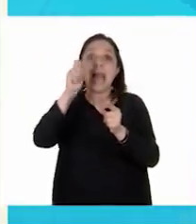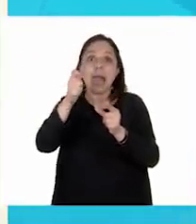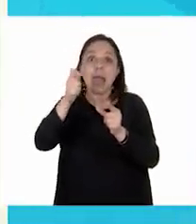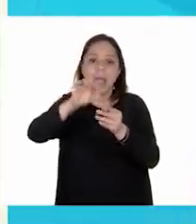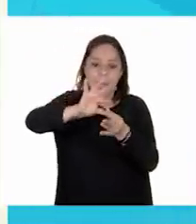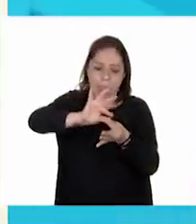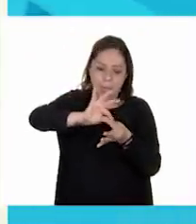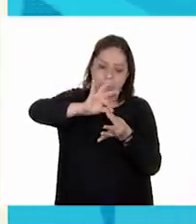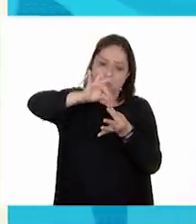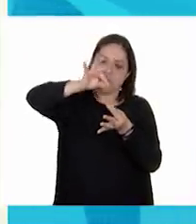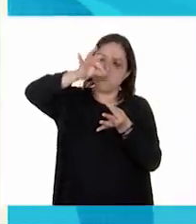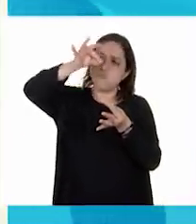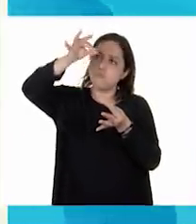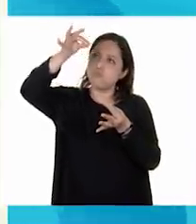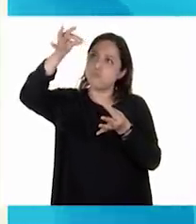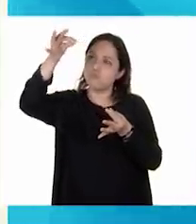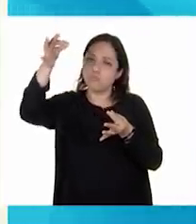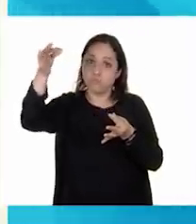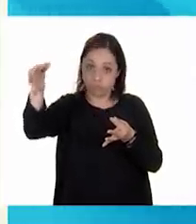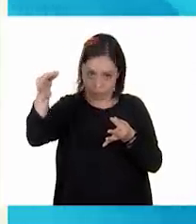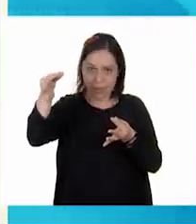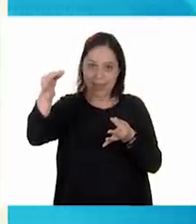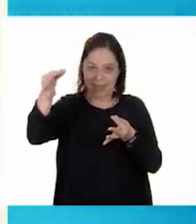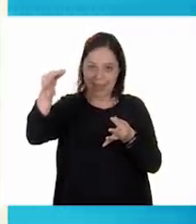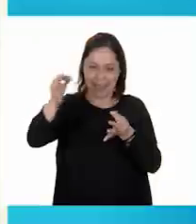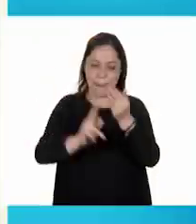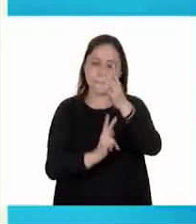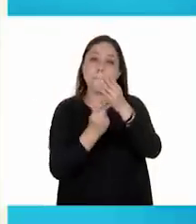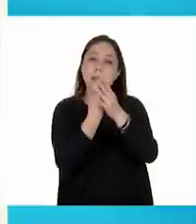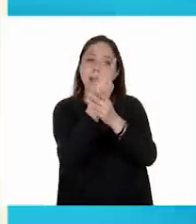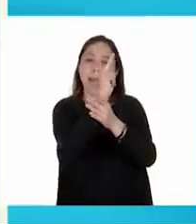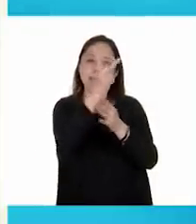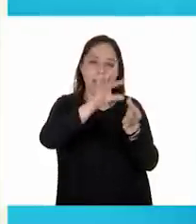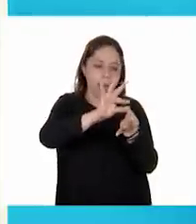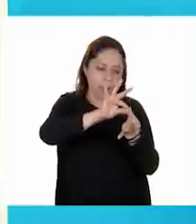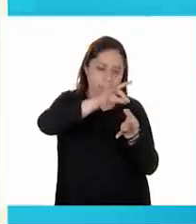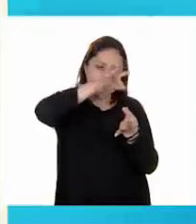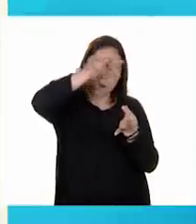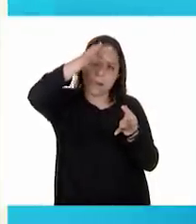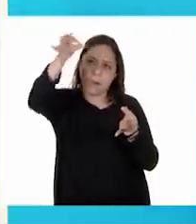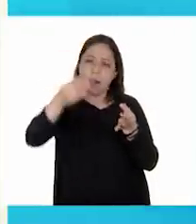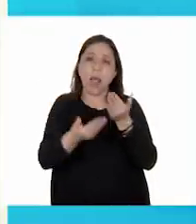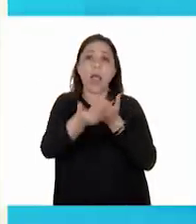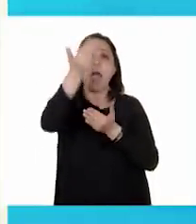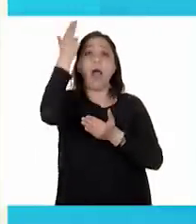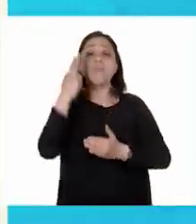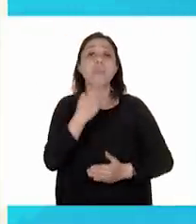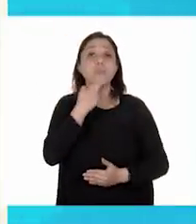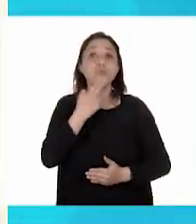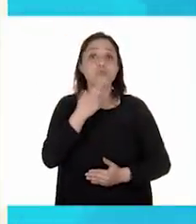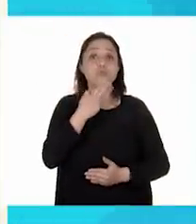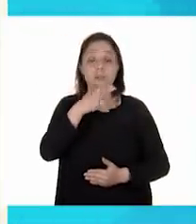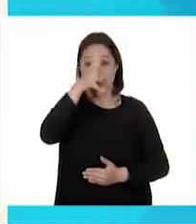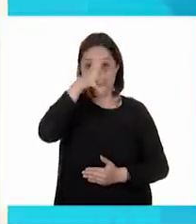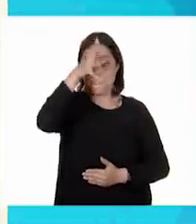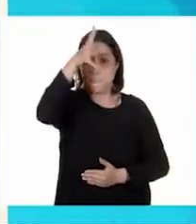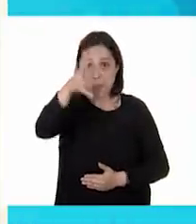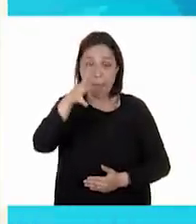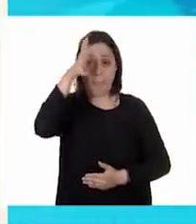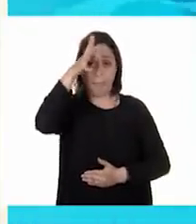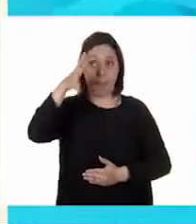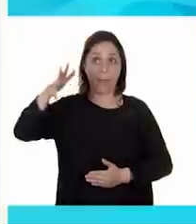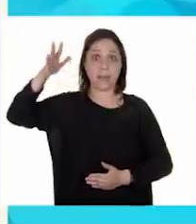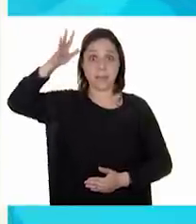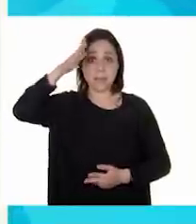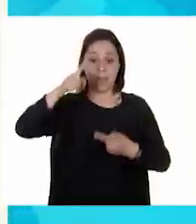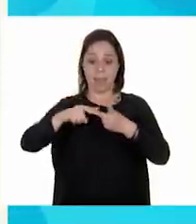desprende de la futícula del maguey y que era utilizada para cocinar al vapor por los mayas, aztecas y